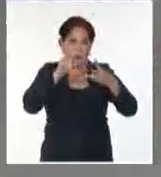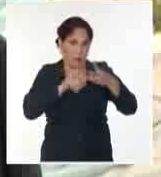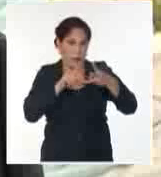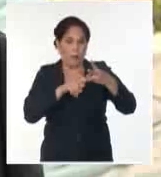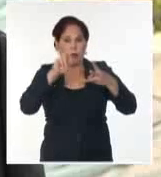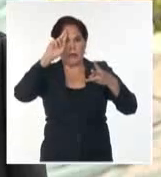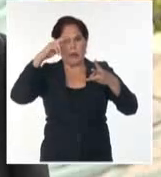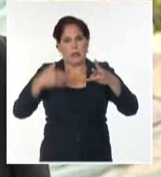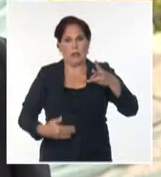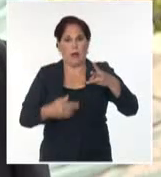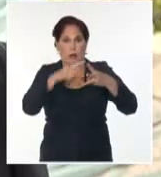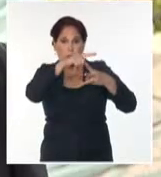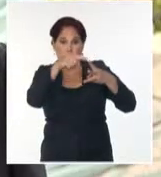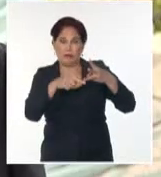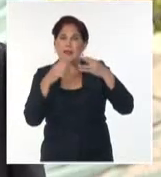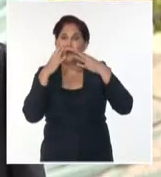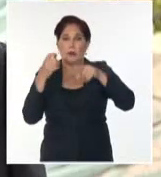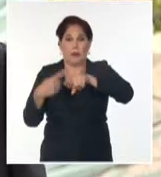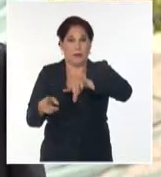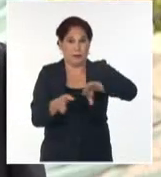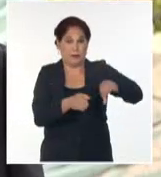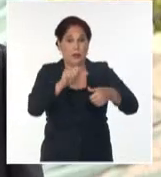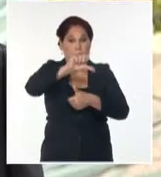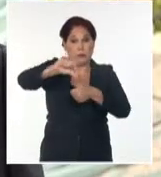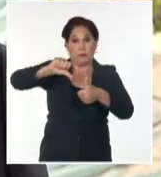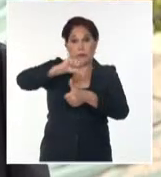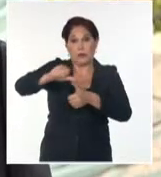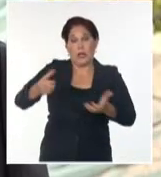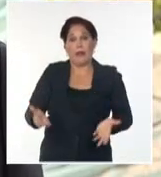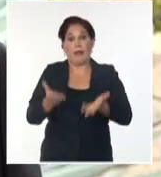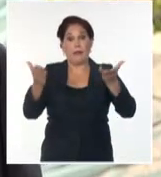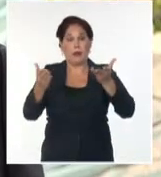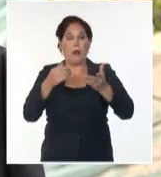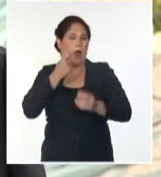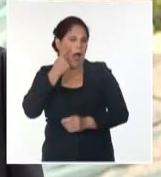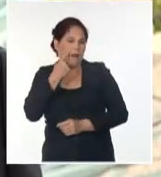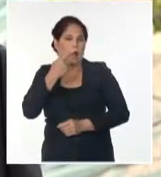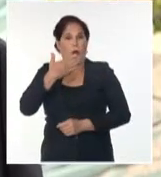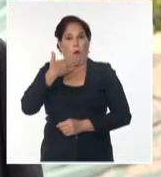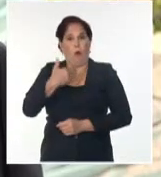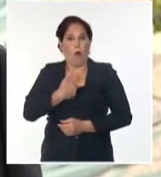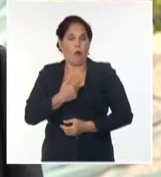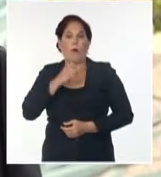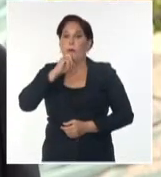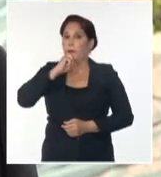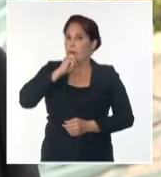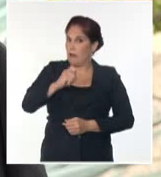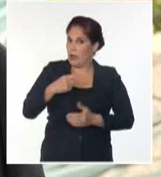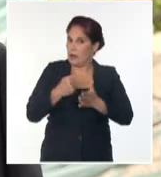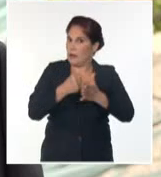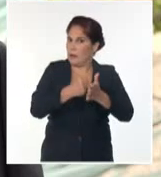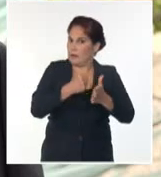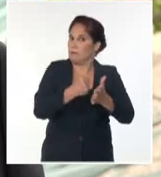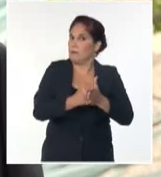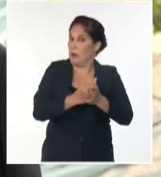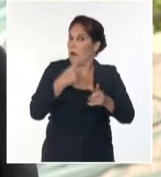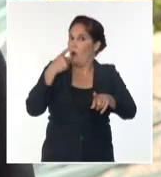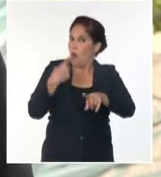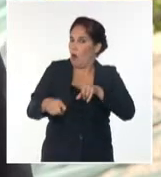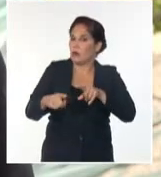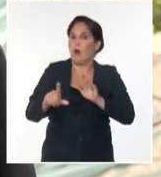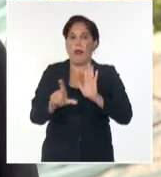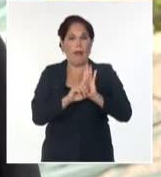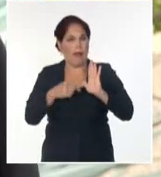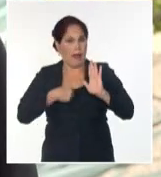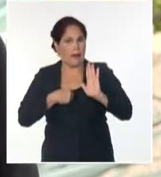salud. Por estos días, los pequeños estados insulares en desarrollo examinarán los enormes retos que enfrentan a diario, pero también sus legítimas